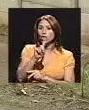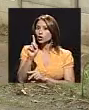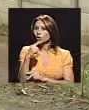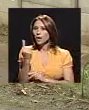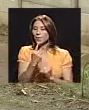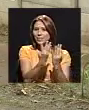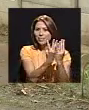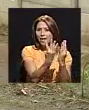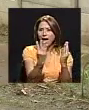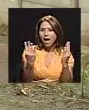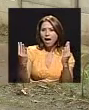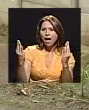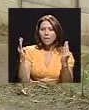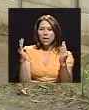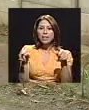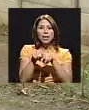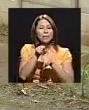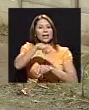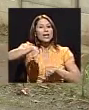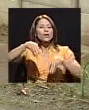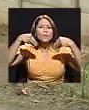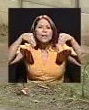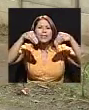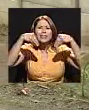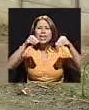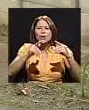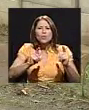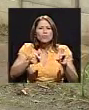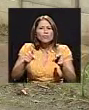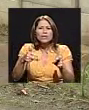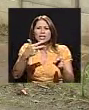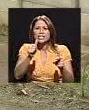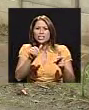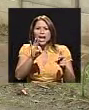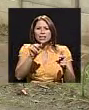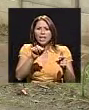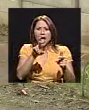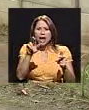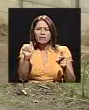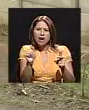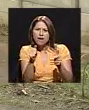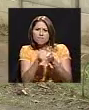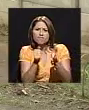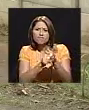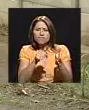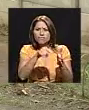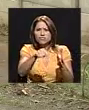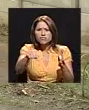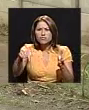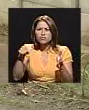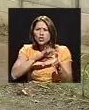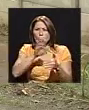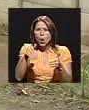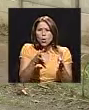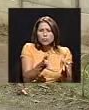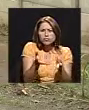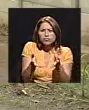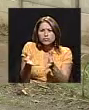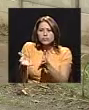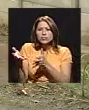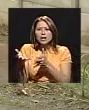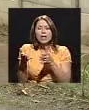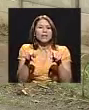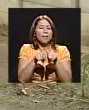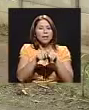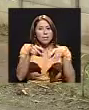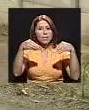tapia, sino que ellos vendieron la chatarra, toda la chatarra que se sacó de la tapia y de otras cosas